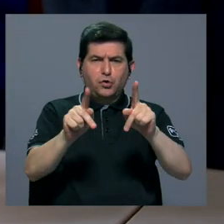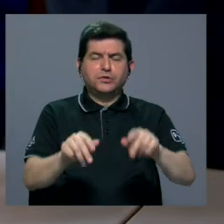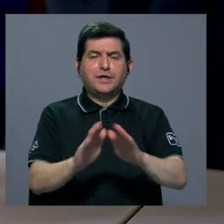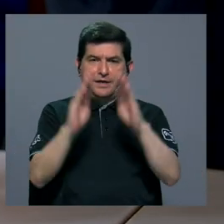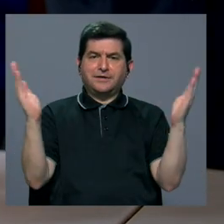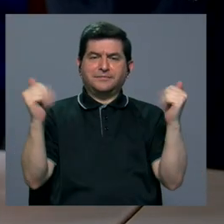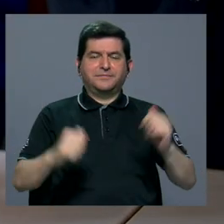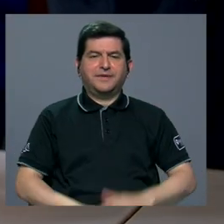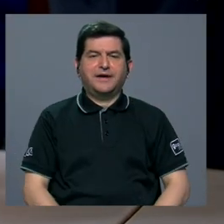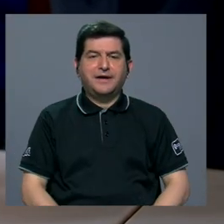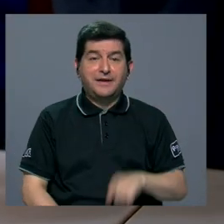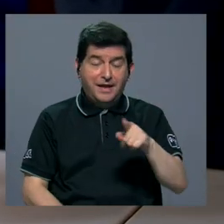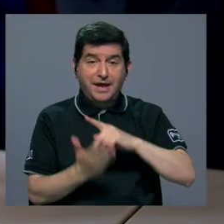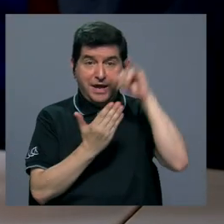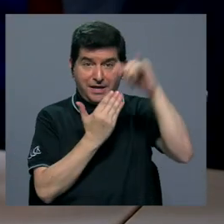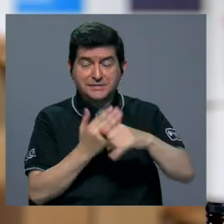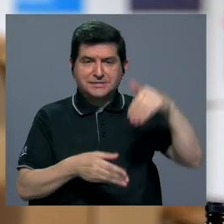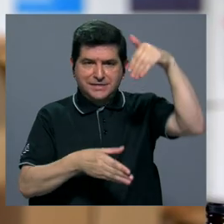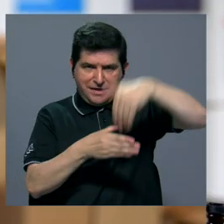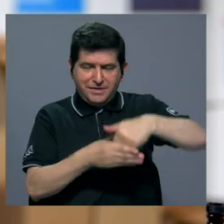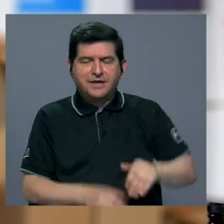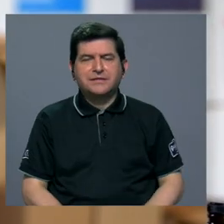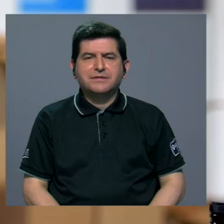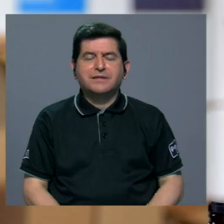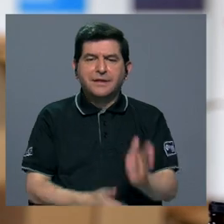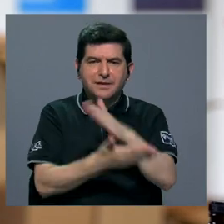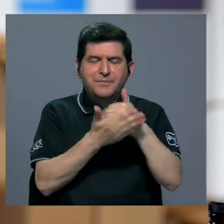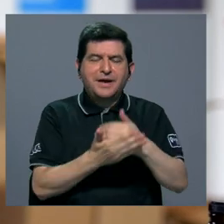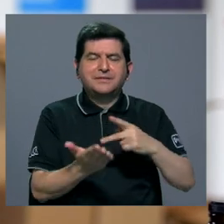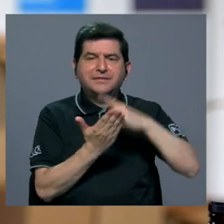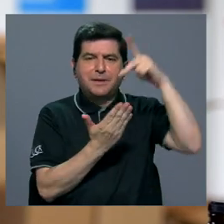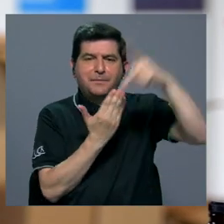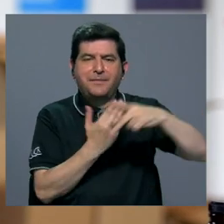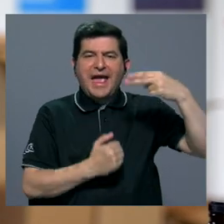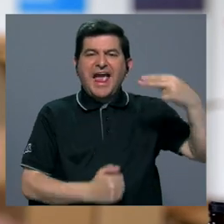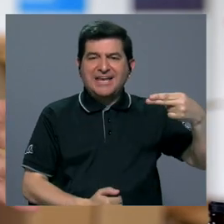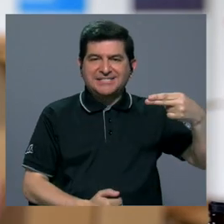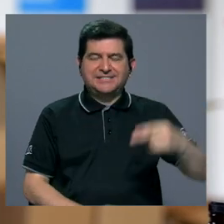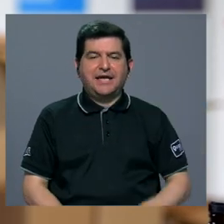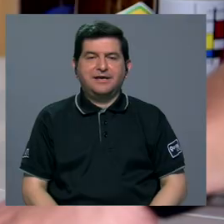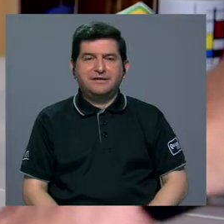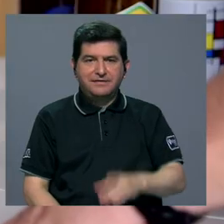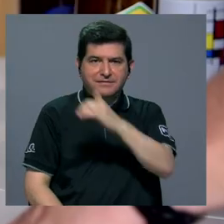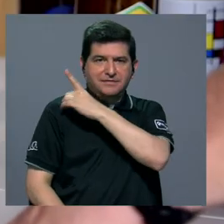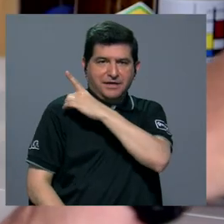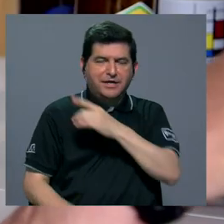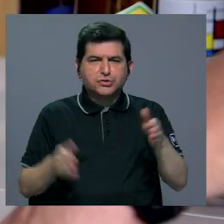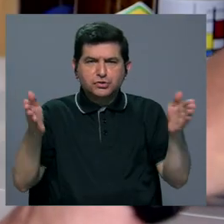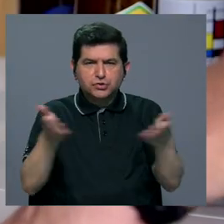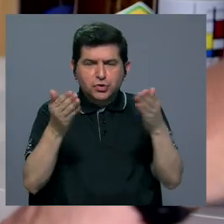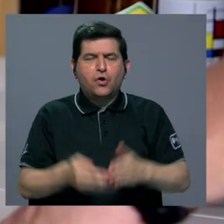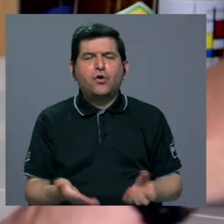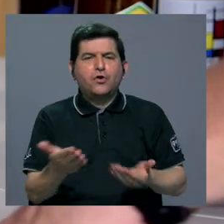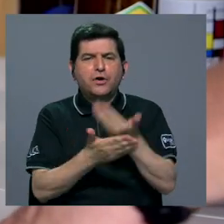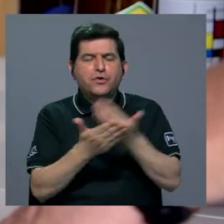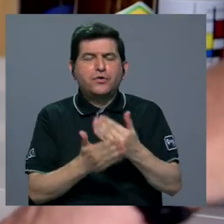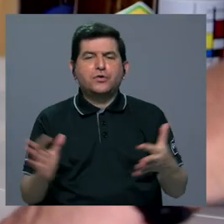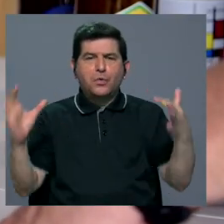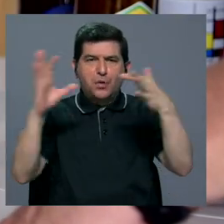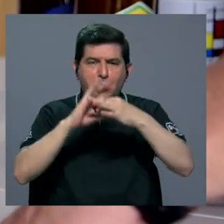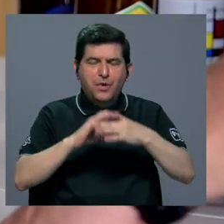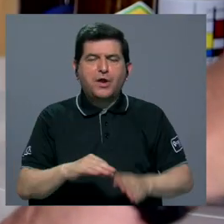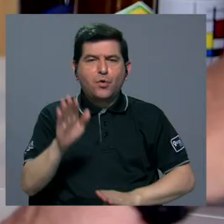Este proyecto se desarrolla como parte del programa Hélice, de la Dirección de Promoción de la Innovación y Vínculo para el